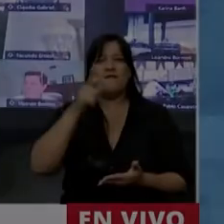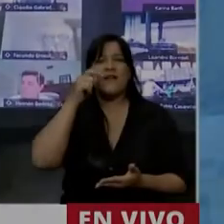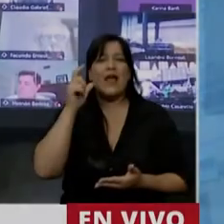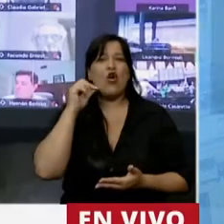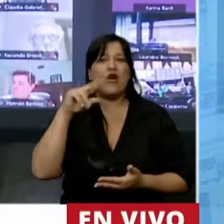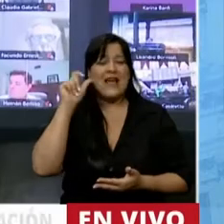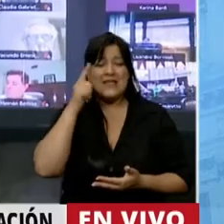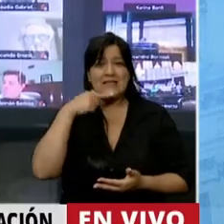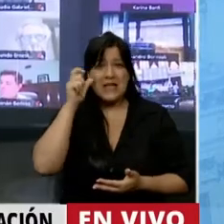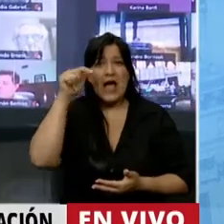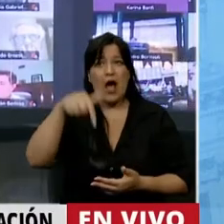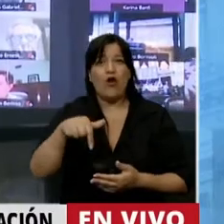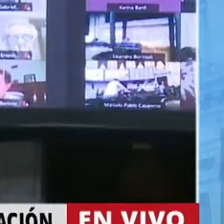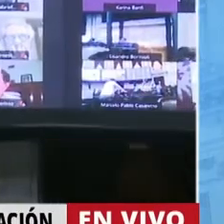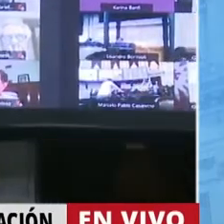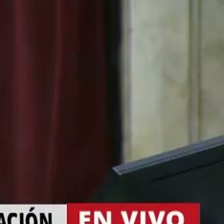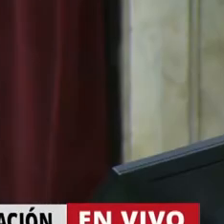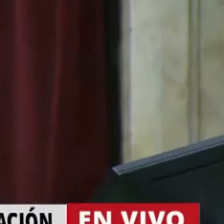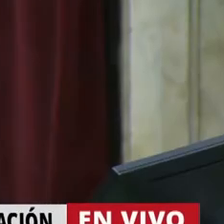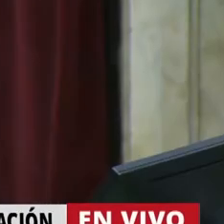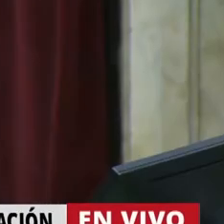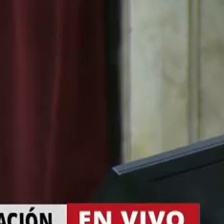El uso de la palabra, el diputado Gustavo Mena.